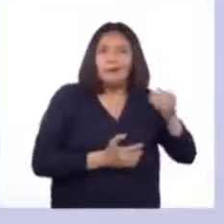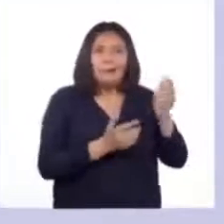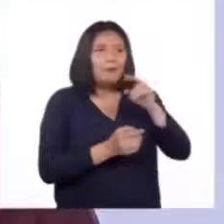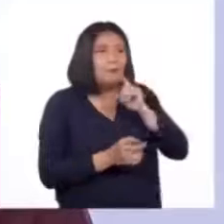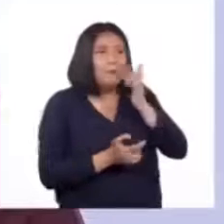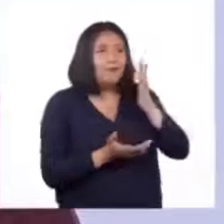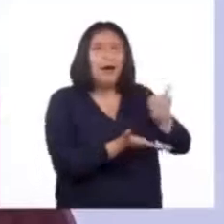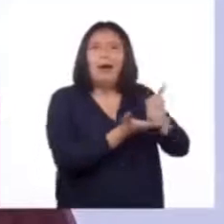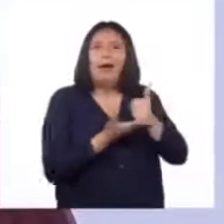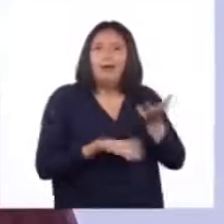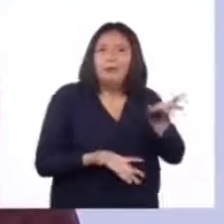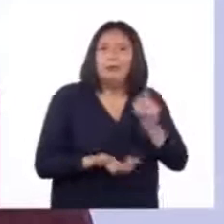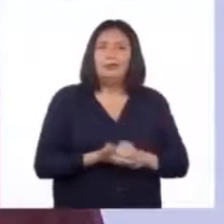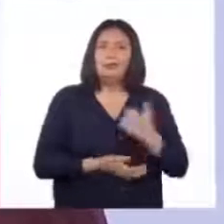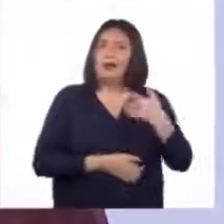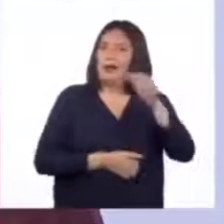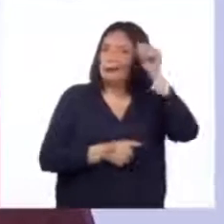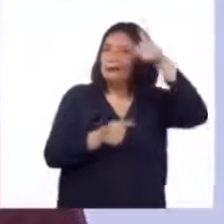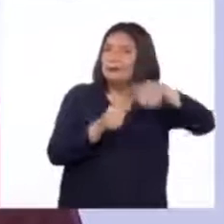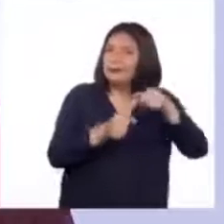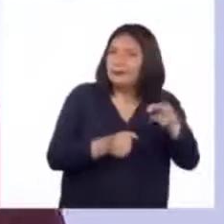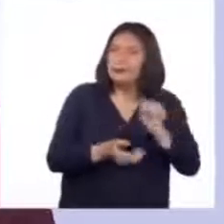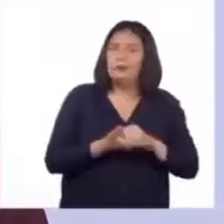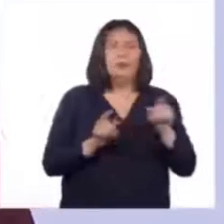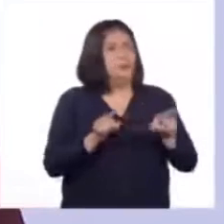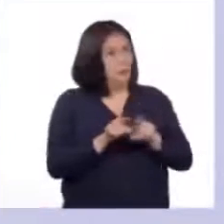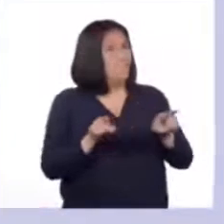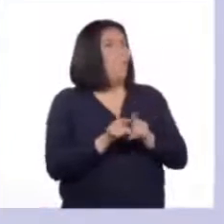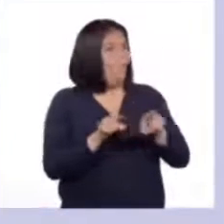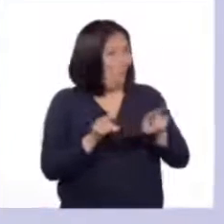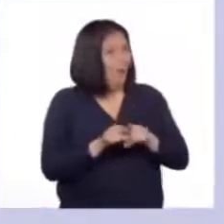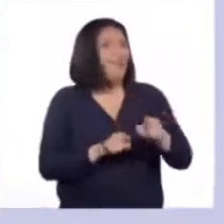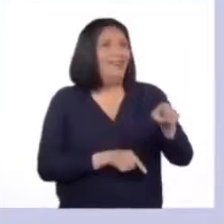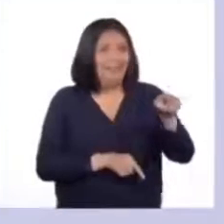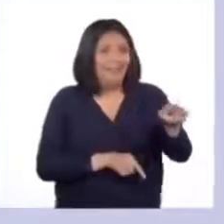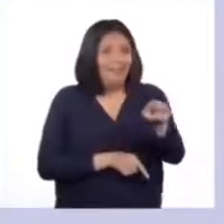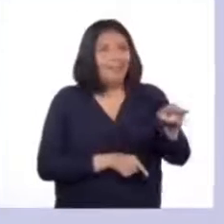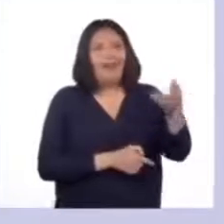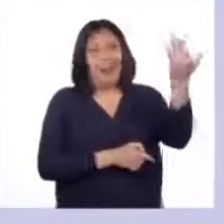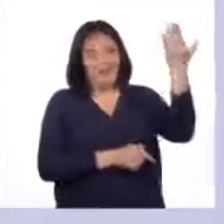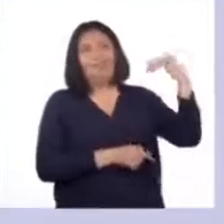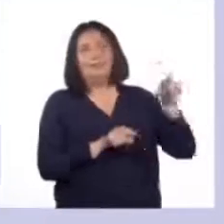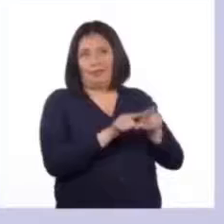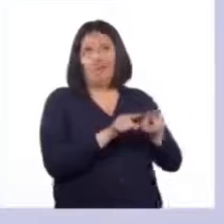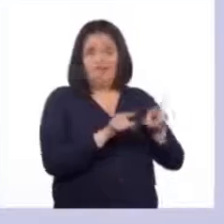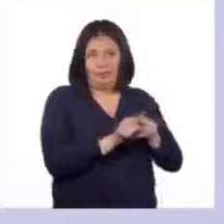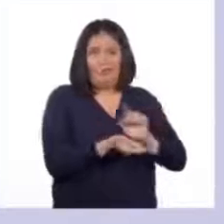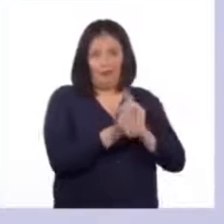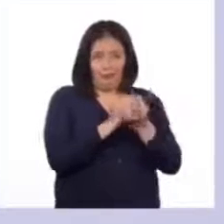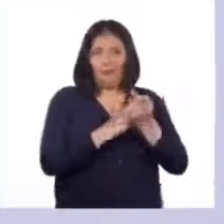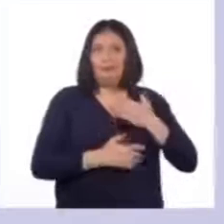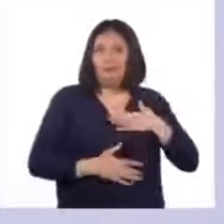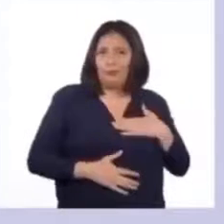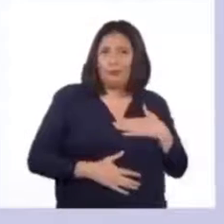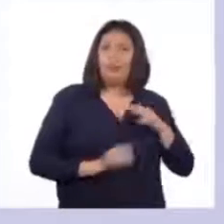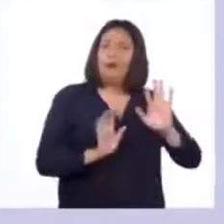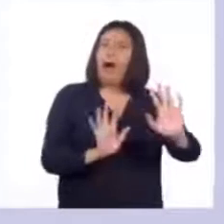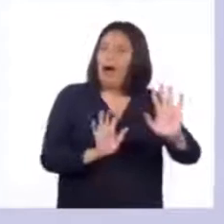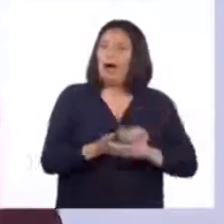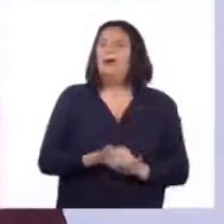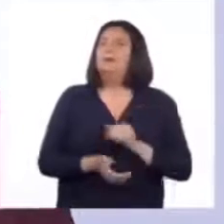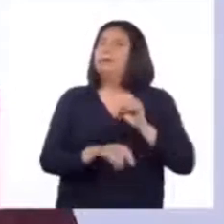ayuda. Recuerda que también pasaron por la pubertad alguna vez. Además, les